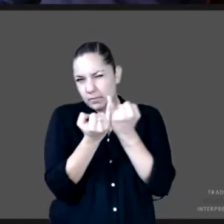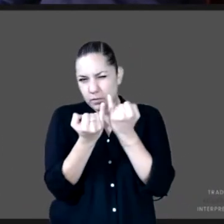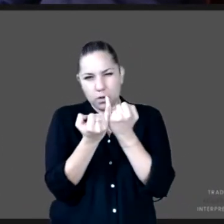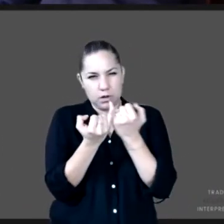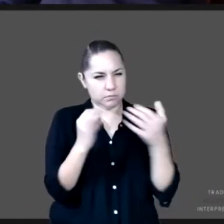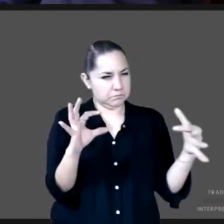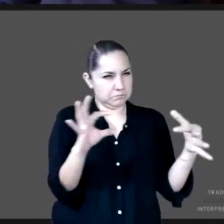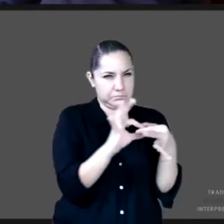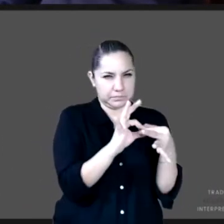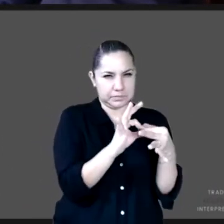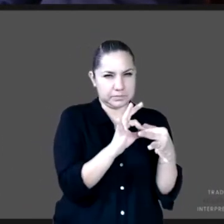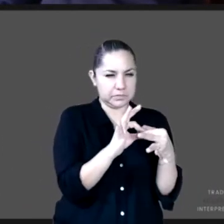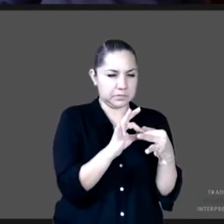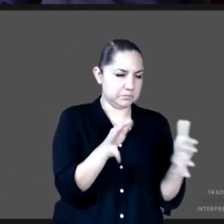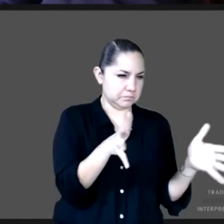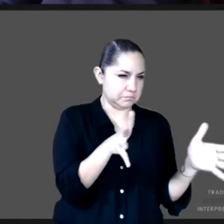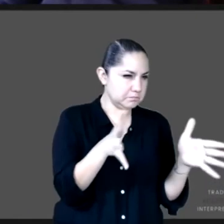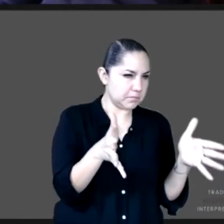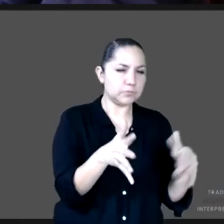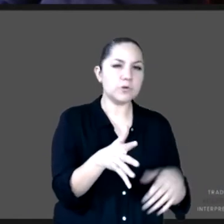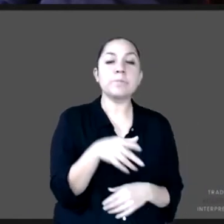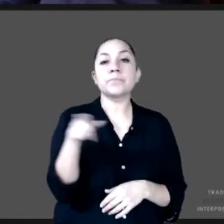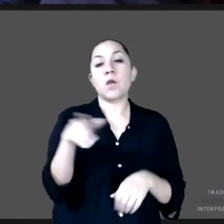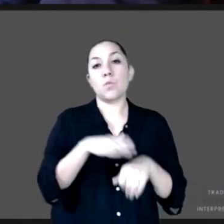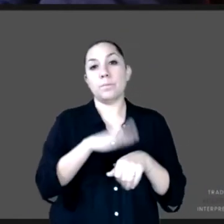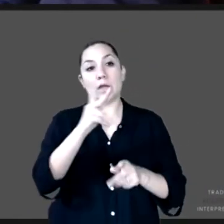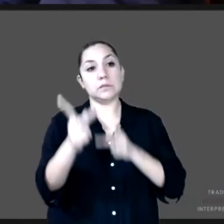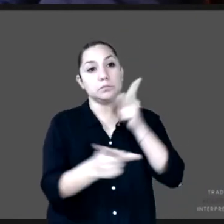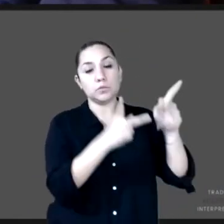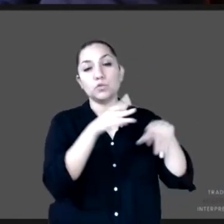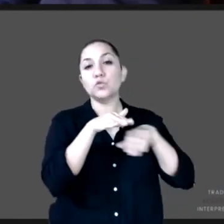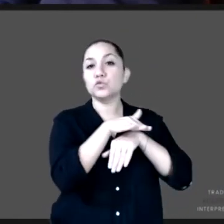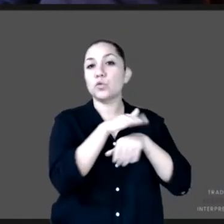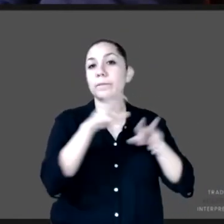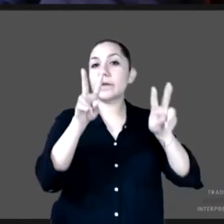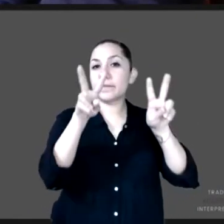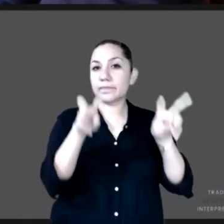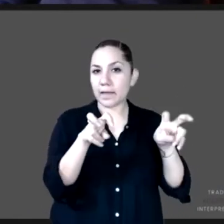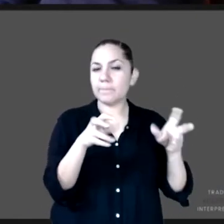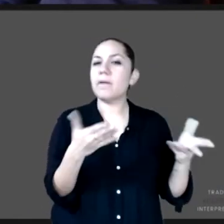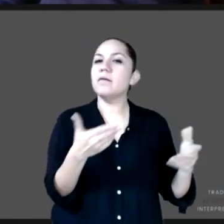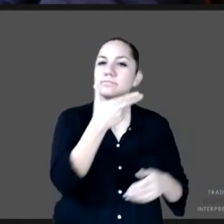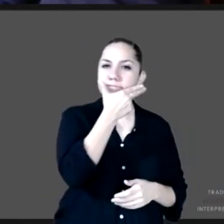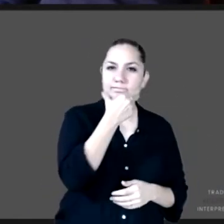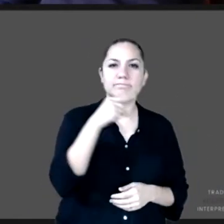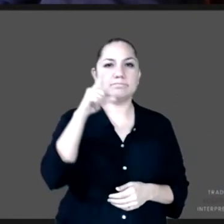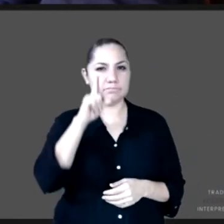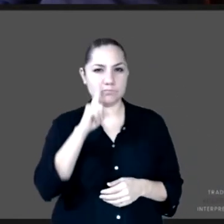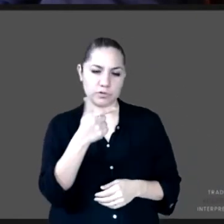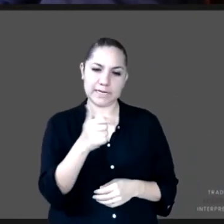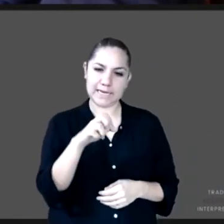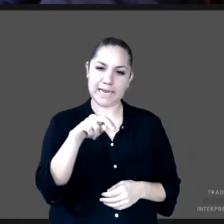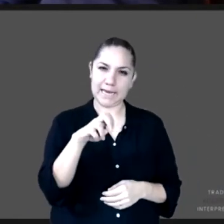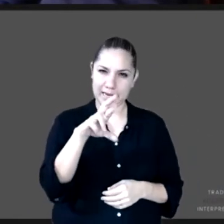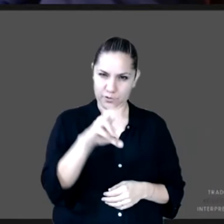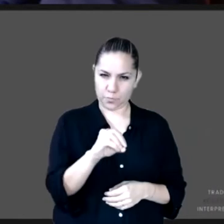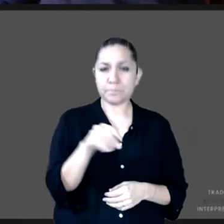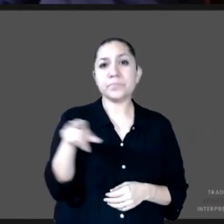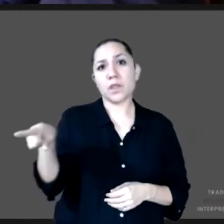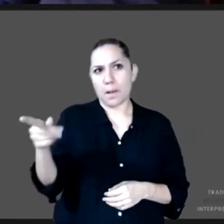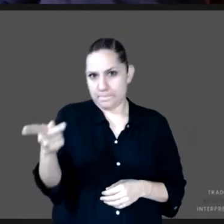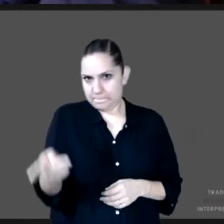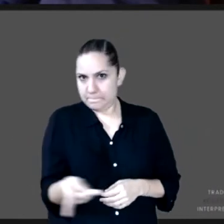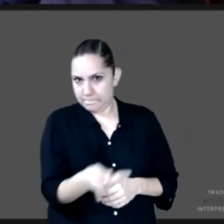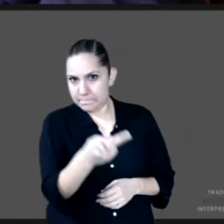género. Es decir, sí, dependiendo la edad, se asoma